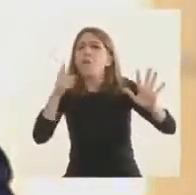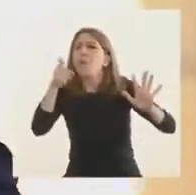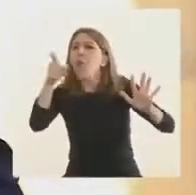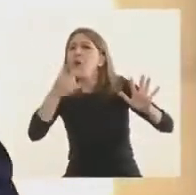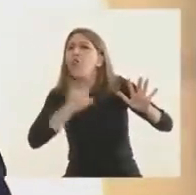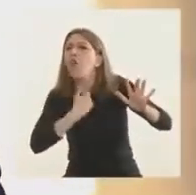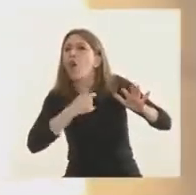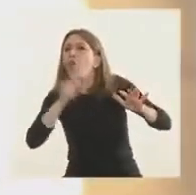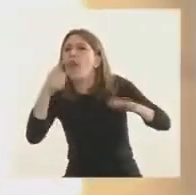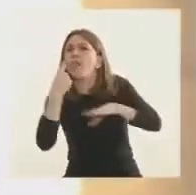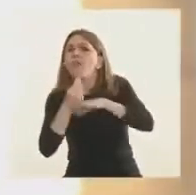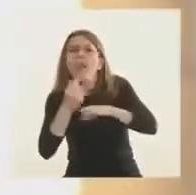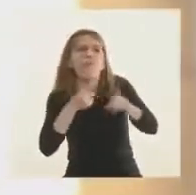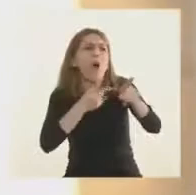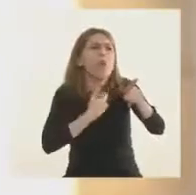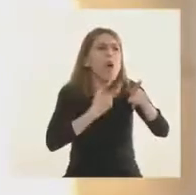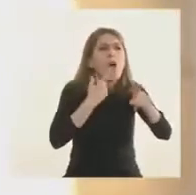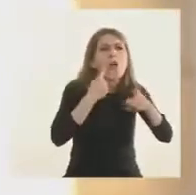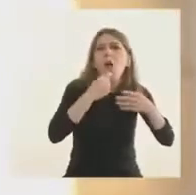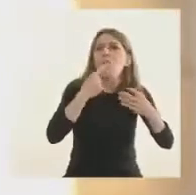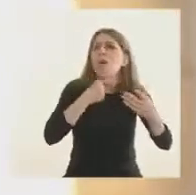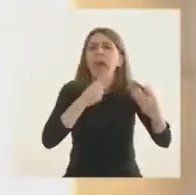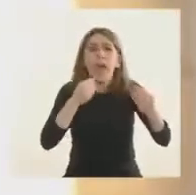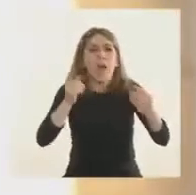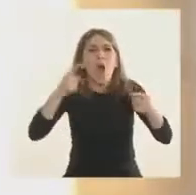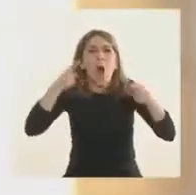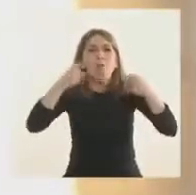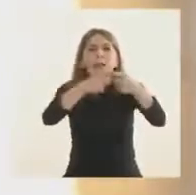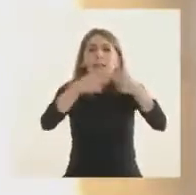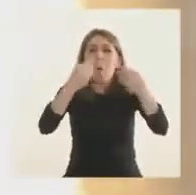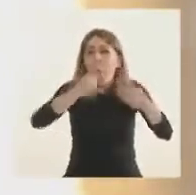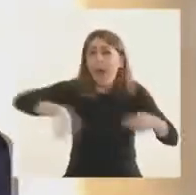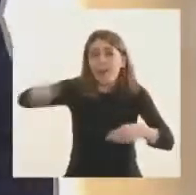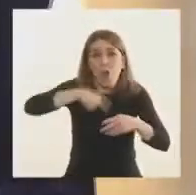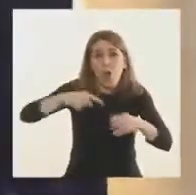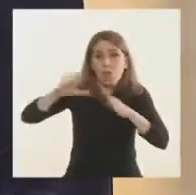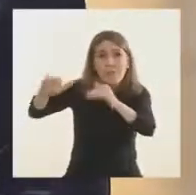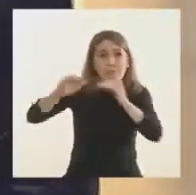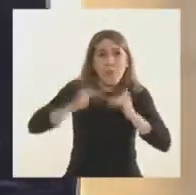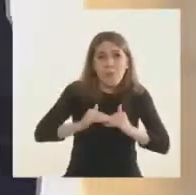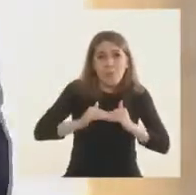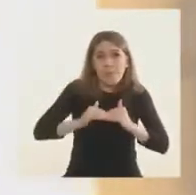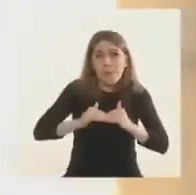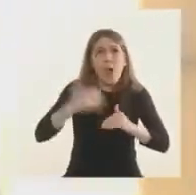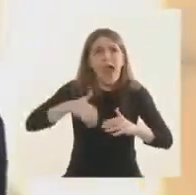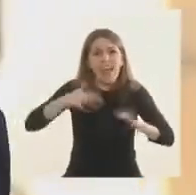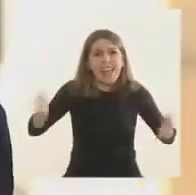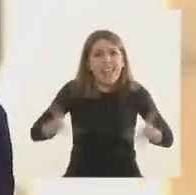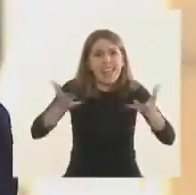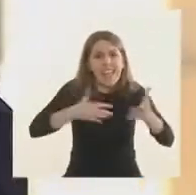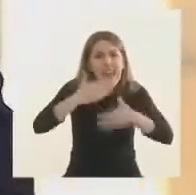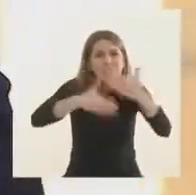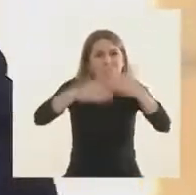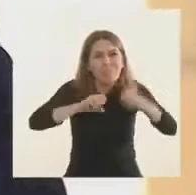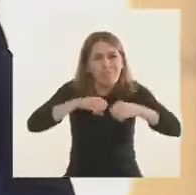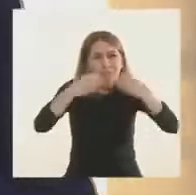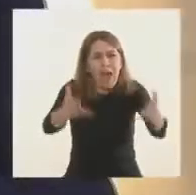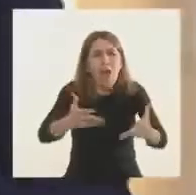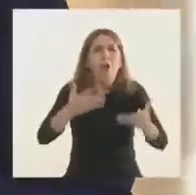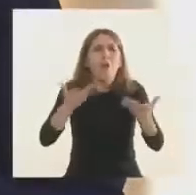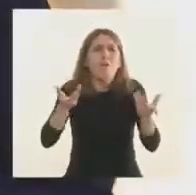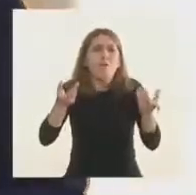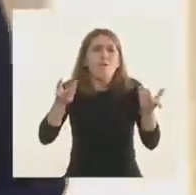preguntándoles a dónde quieren llegar y si quieren llegar al mismo lugar que yo que es poner a la Argentina de pie y reconstruir la economía